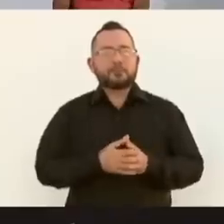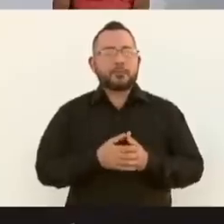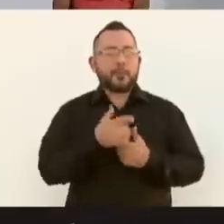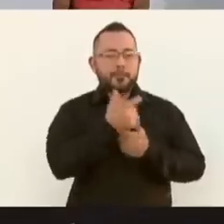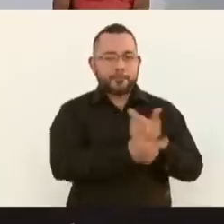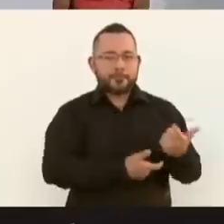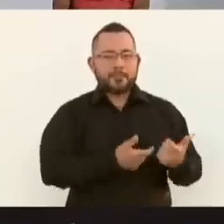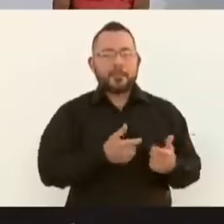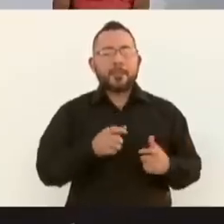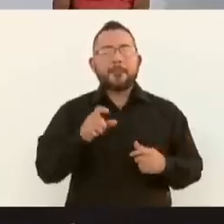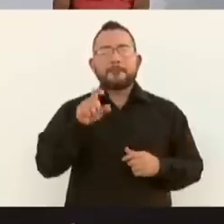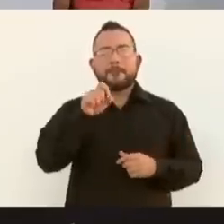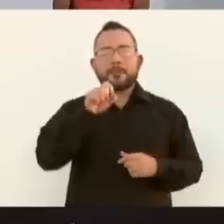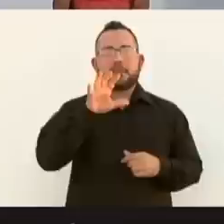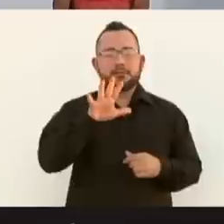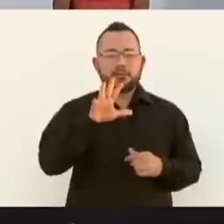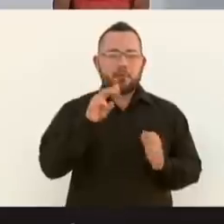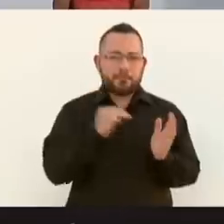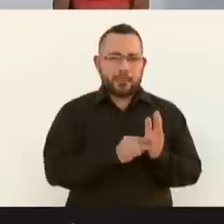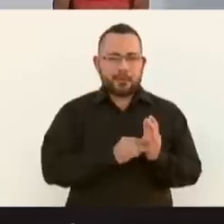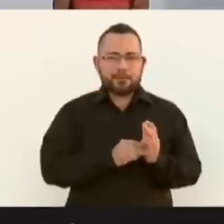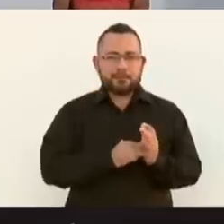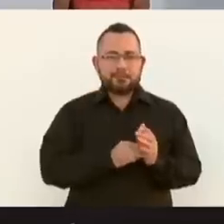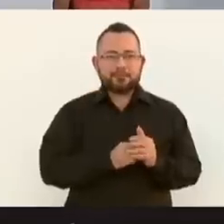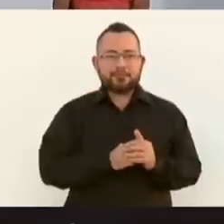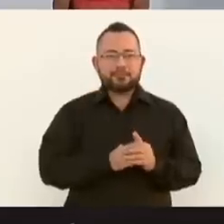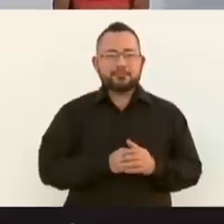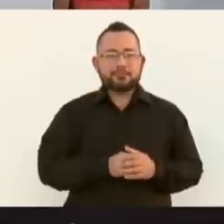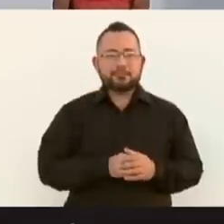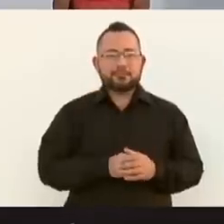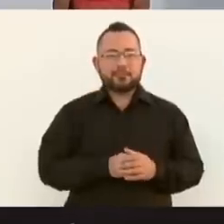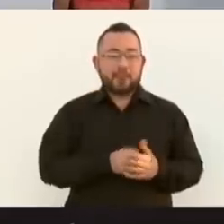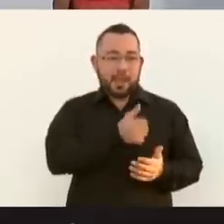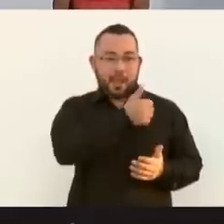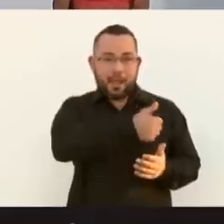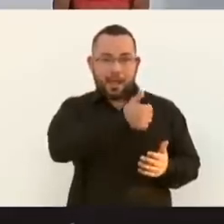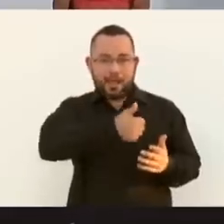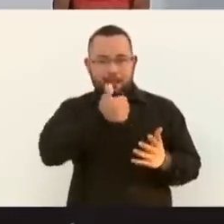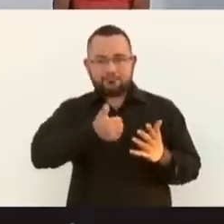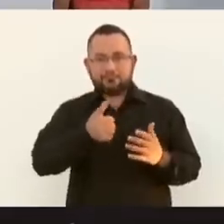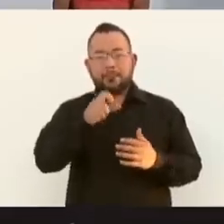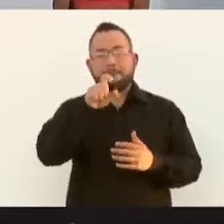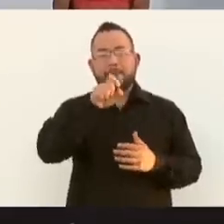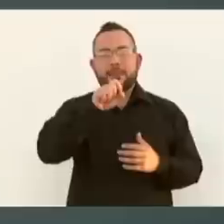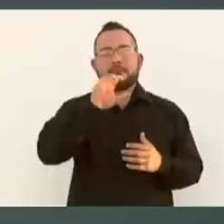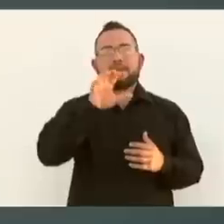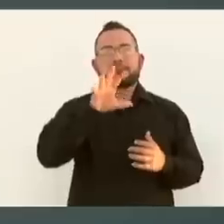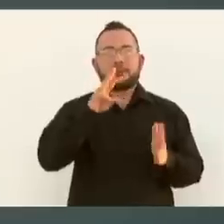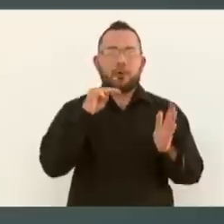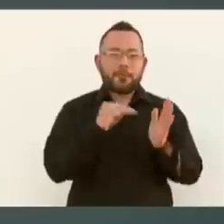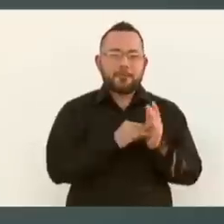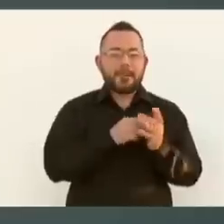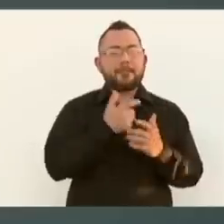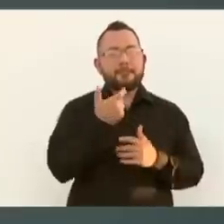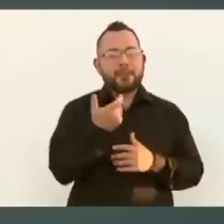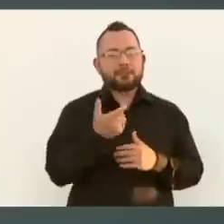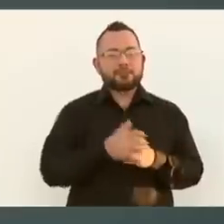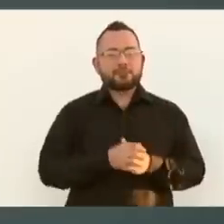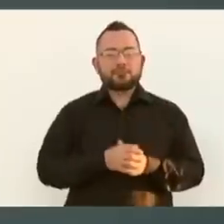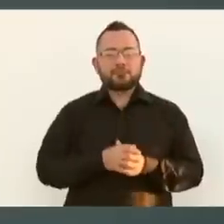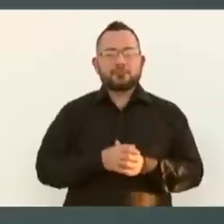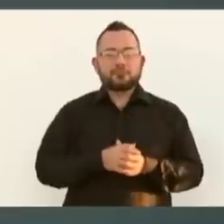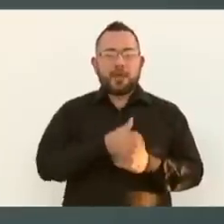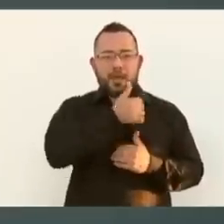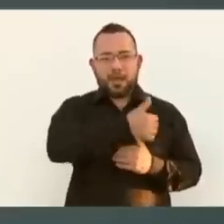créditos de 25 mil pesos, cada crédito, con